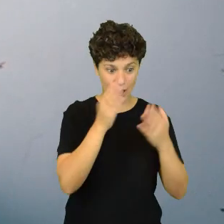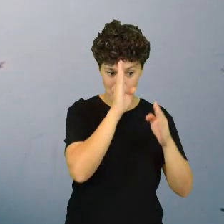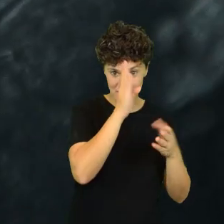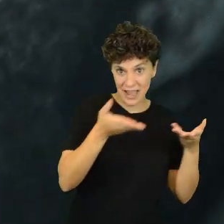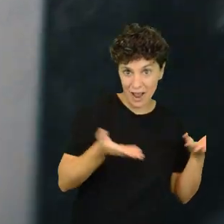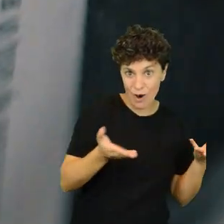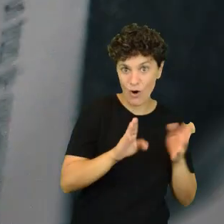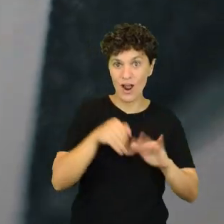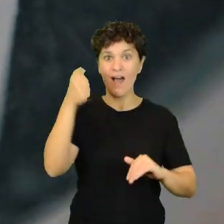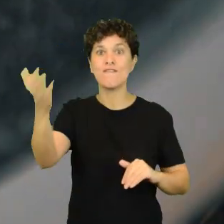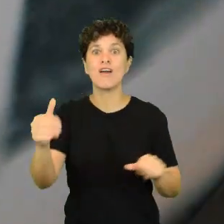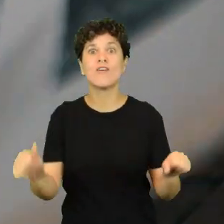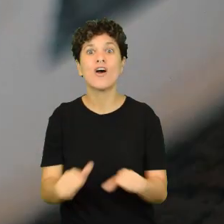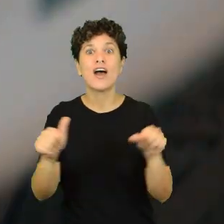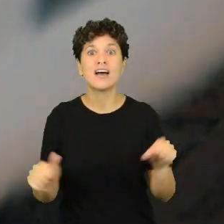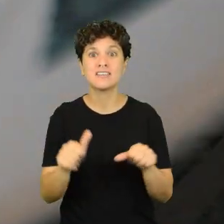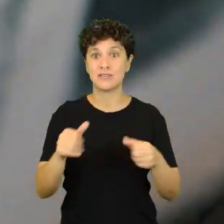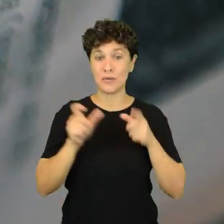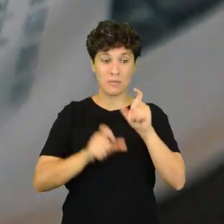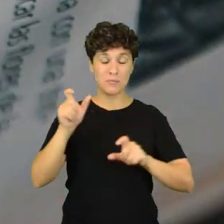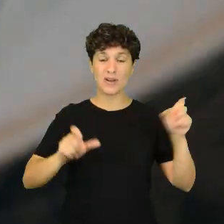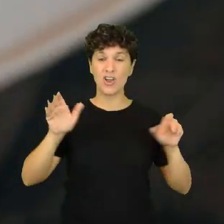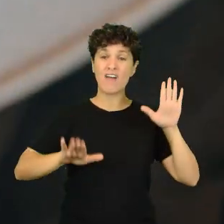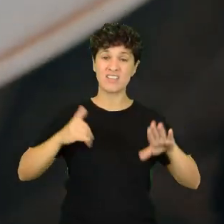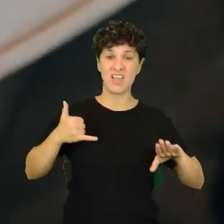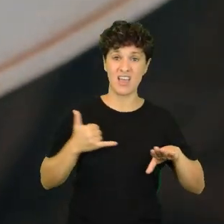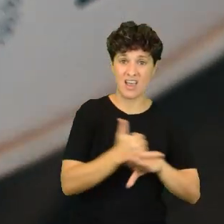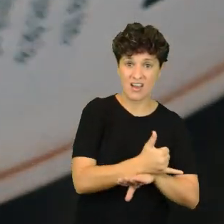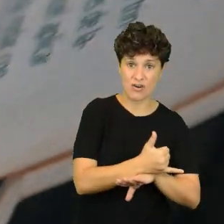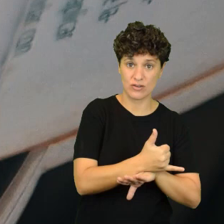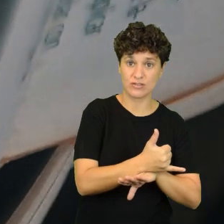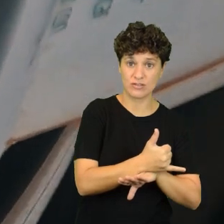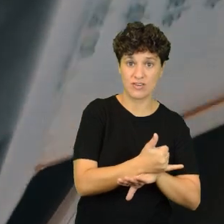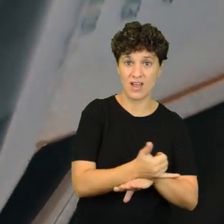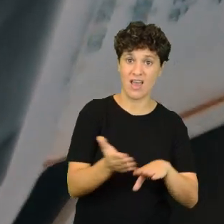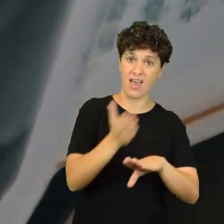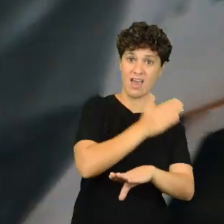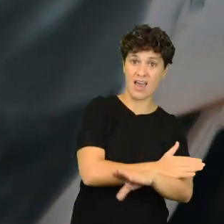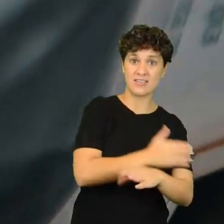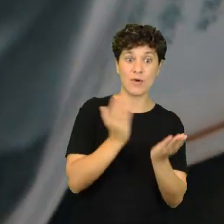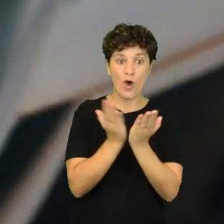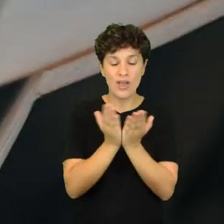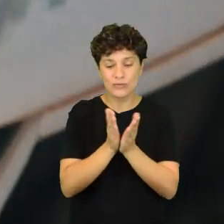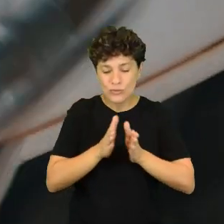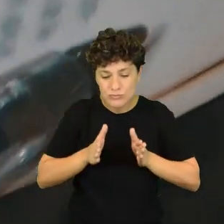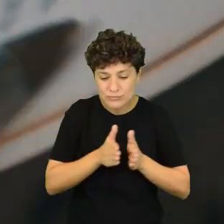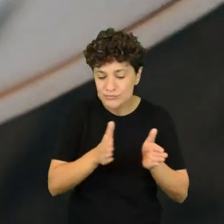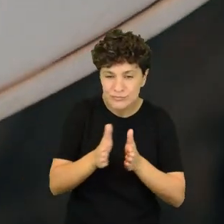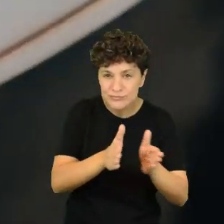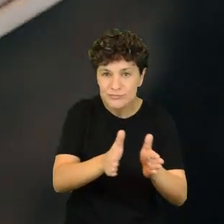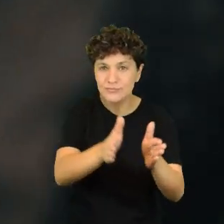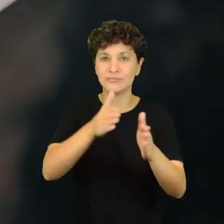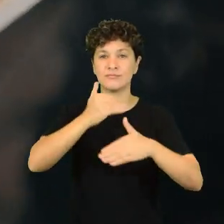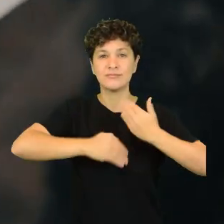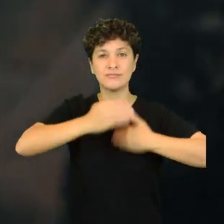acá también estudiamos, a veces somos personas que hicimos cosas que nos equivocamos, pero acá el estudio te lleva a encaminarte,